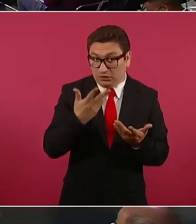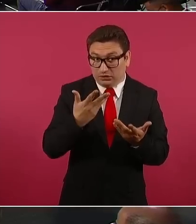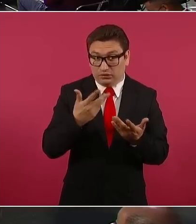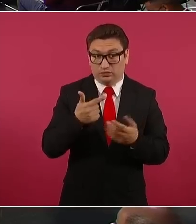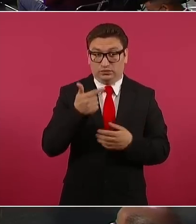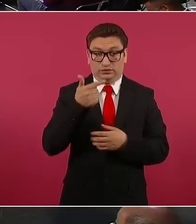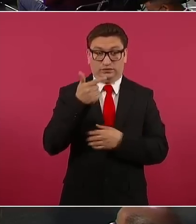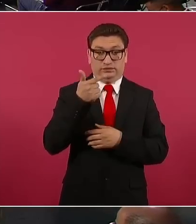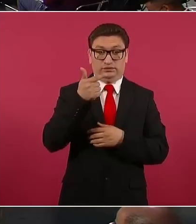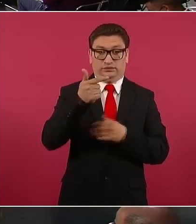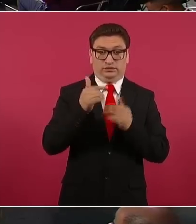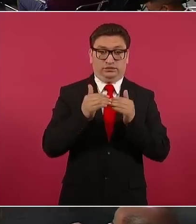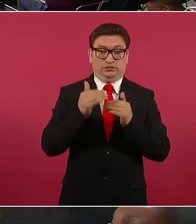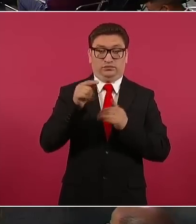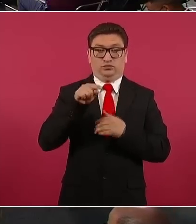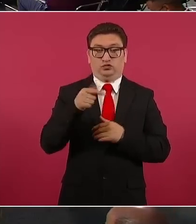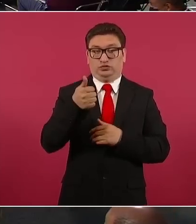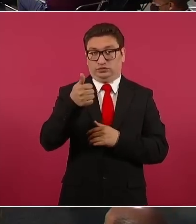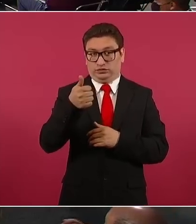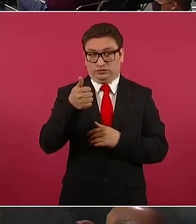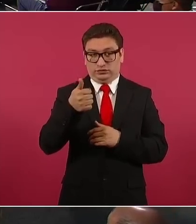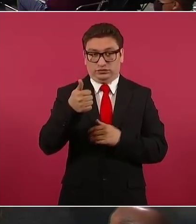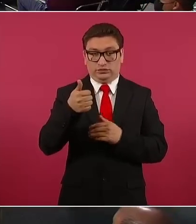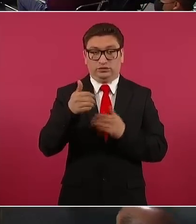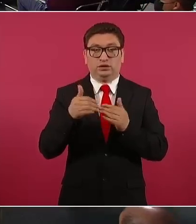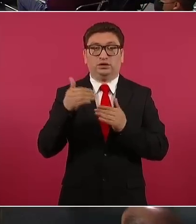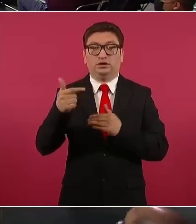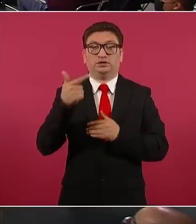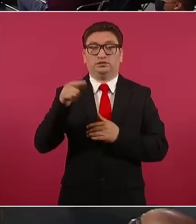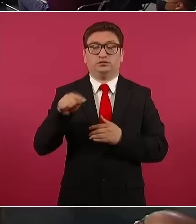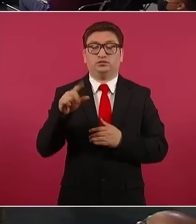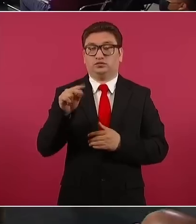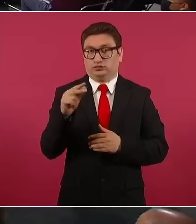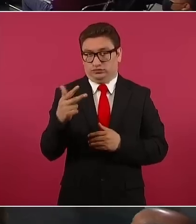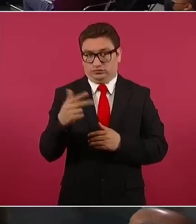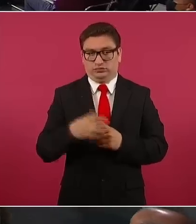7.6 a 188.